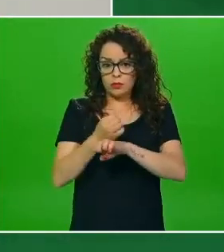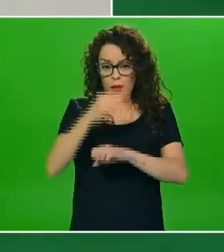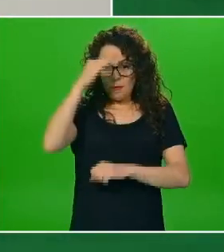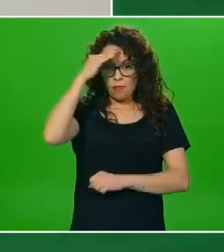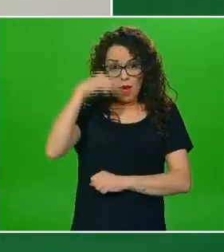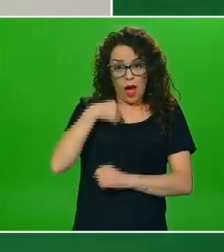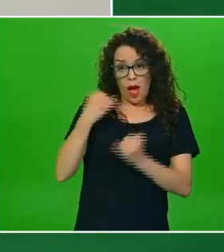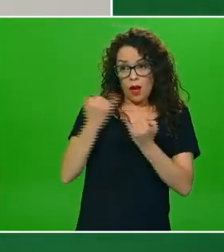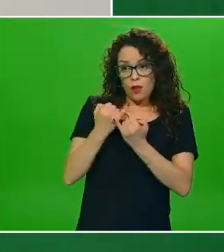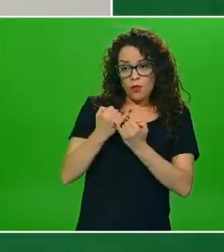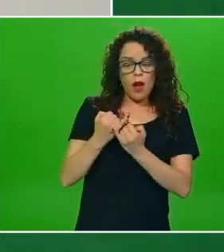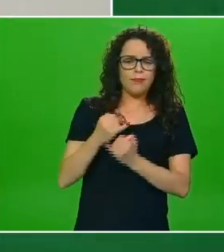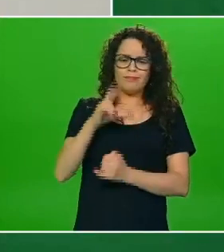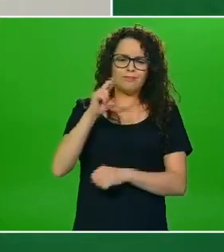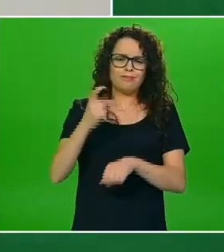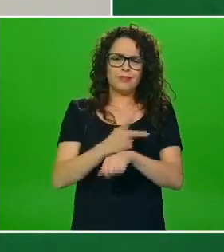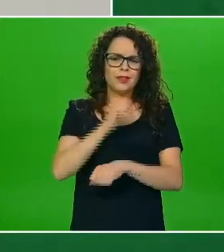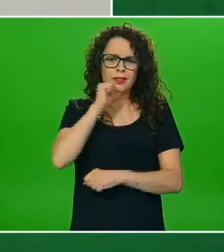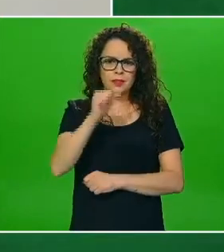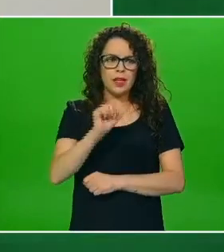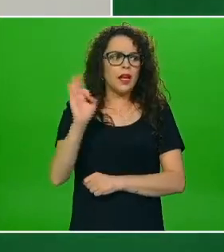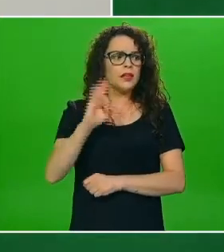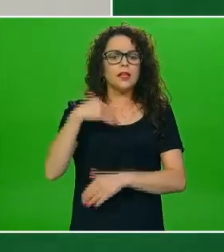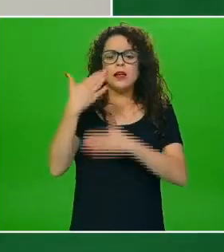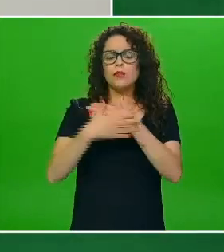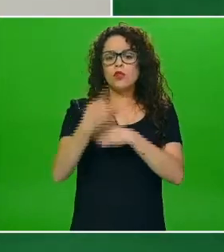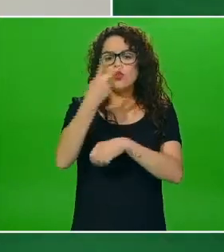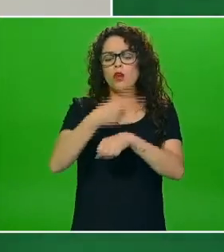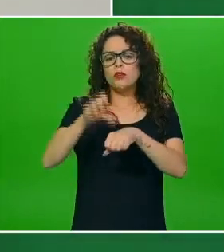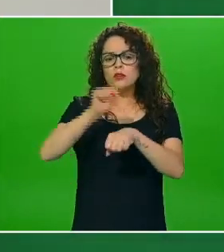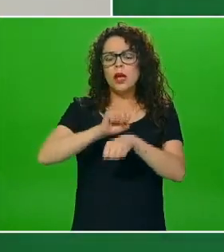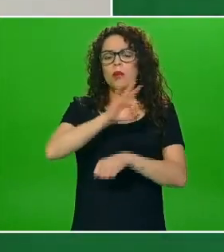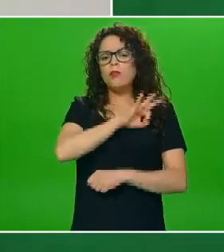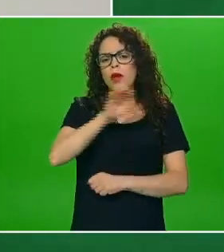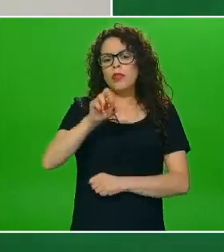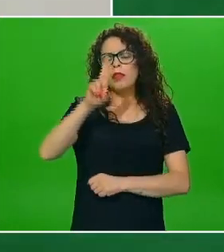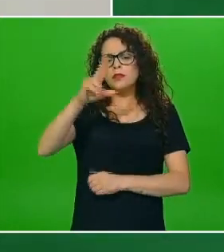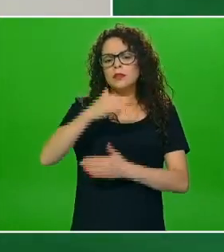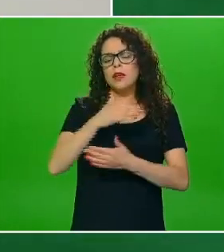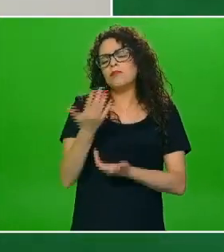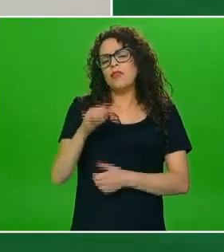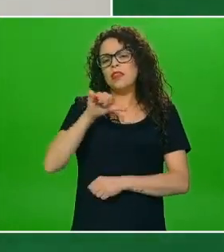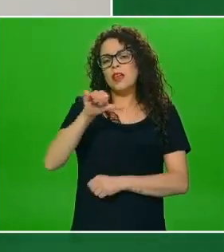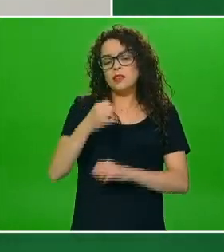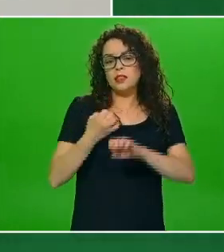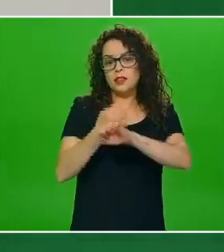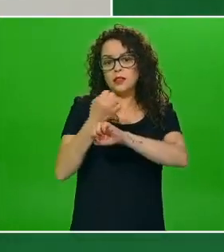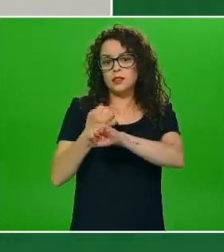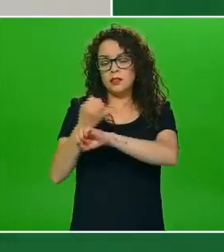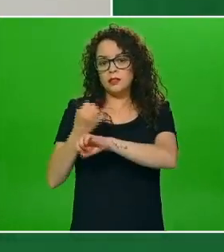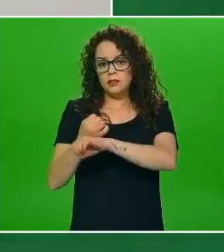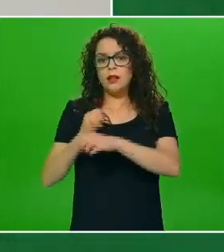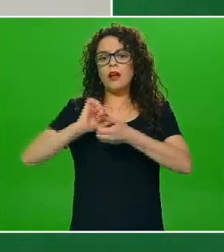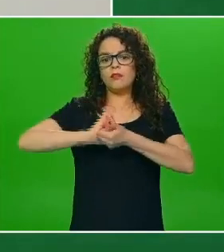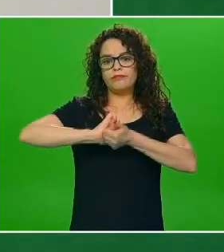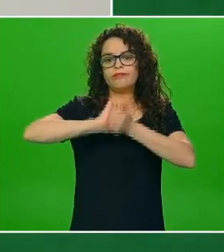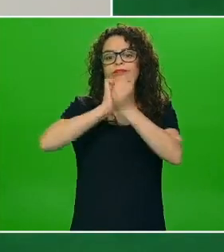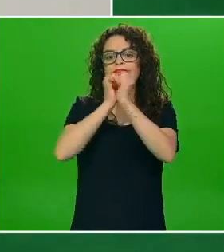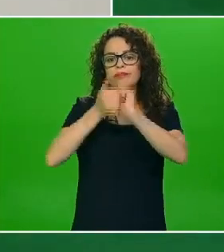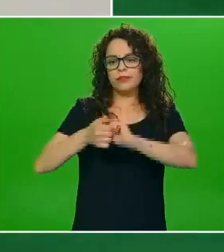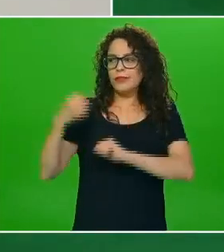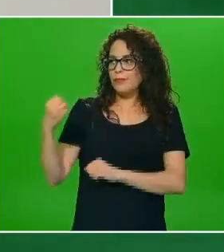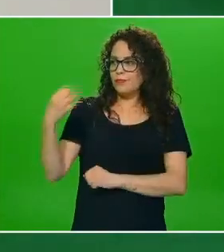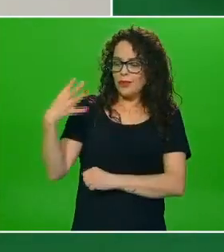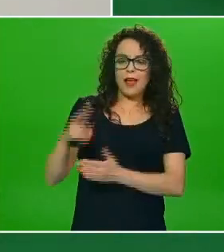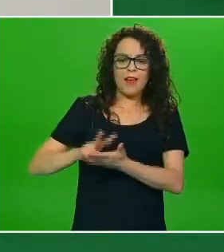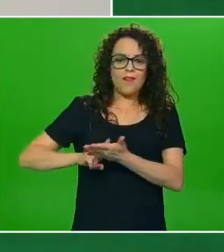las próximas dos semanas tendremos a la mitad de las entidades federativas es decir a 16 de ellas en el semáforo verde que es el